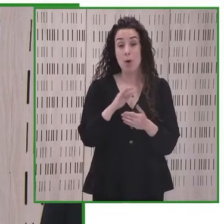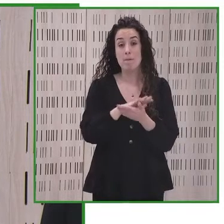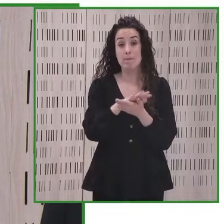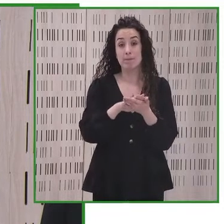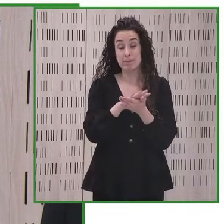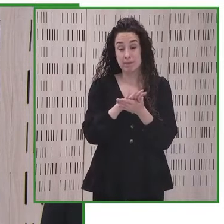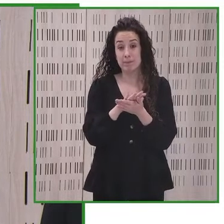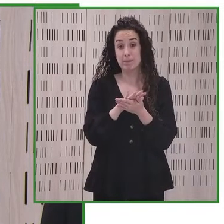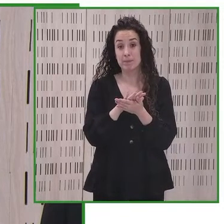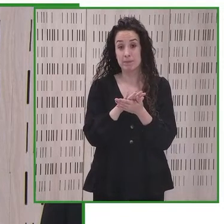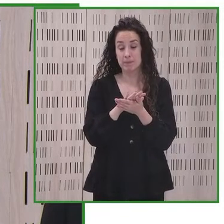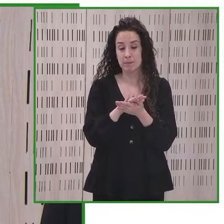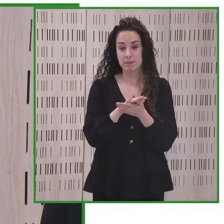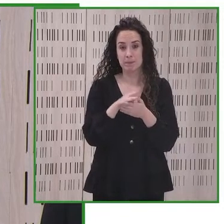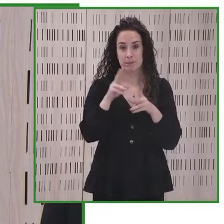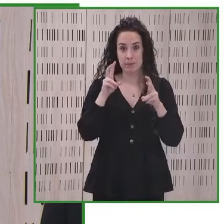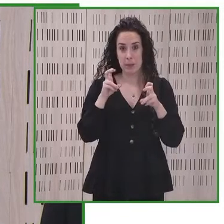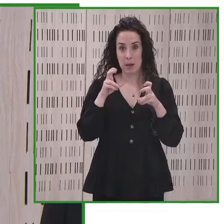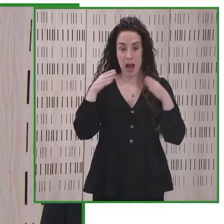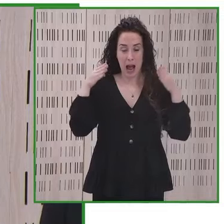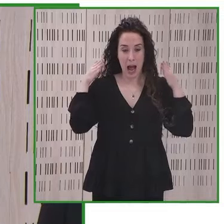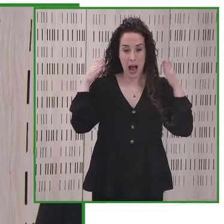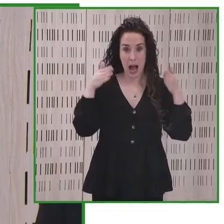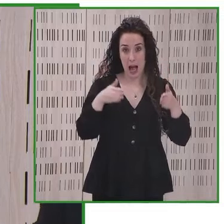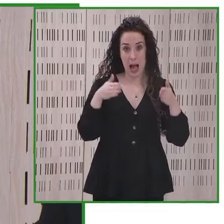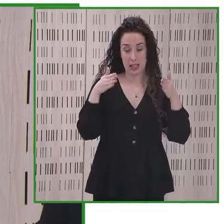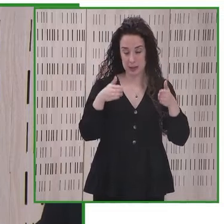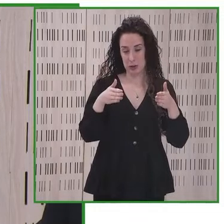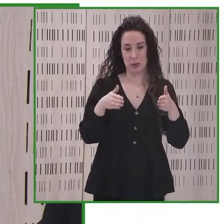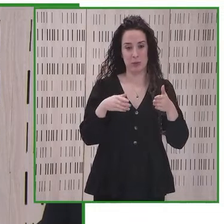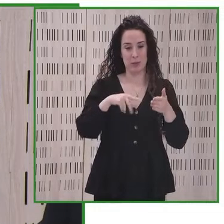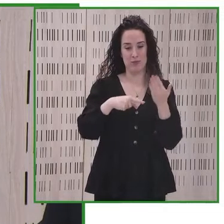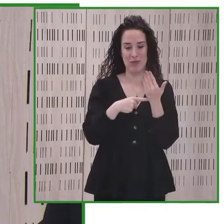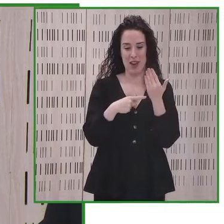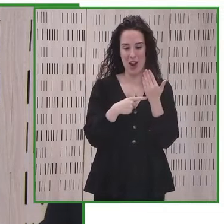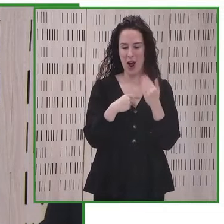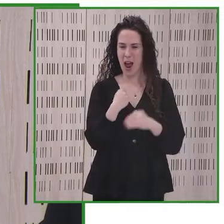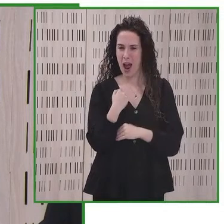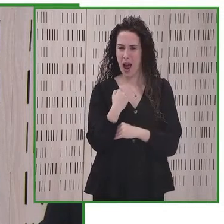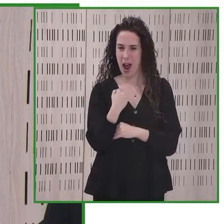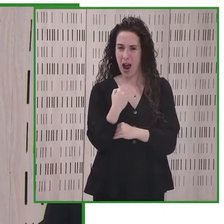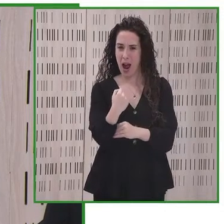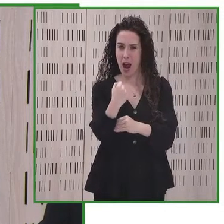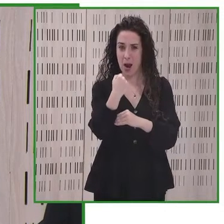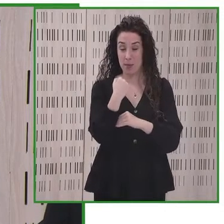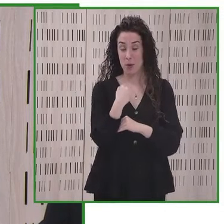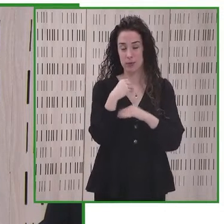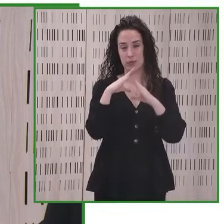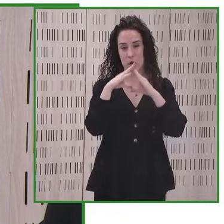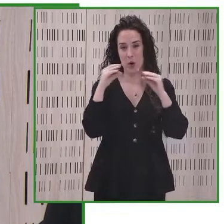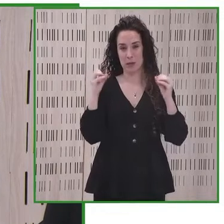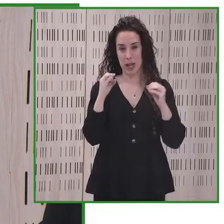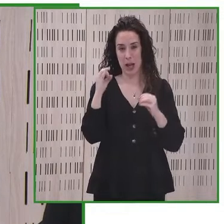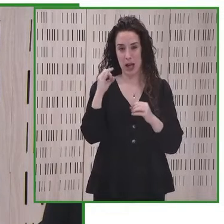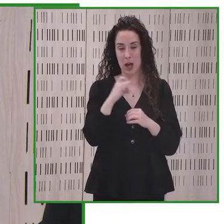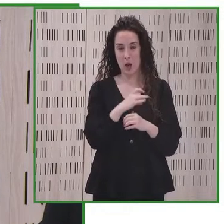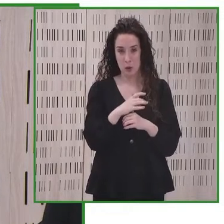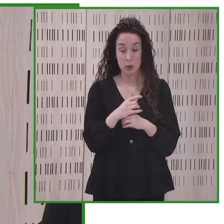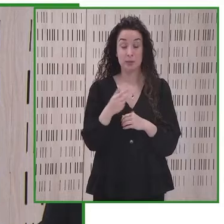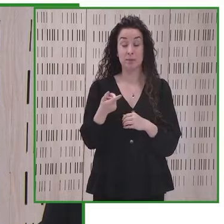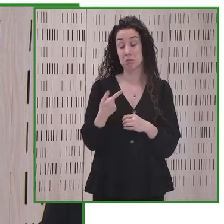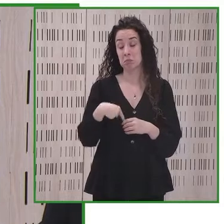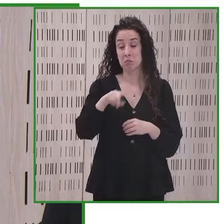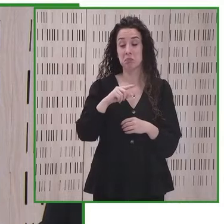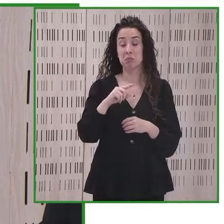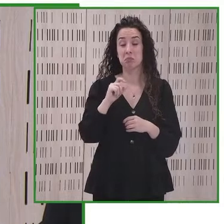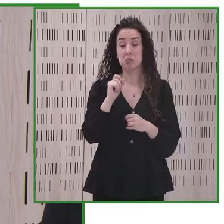asesoramiento para la mejor eficiencia y eficacia de la tecnología de apoyo de la Universidad de La Coruña, que pretende obtener la